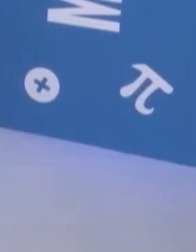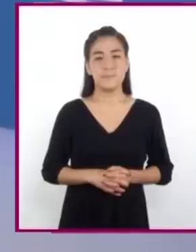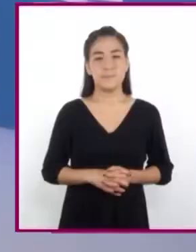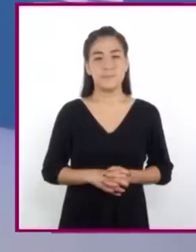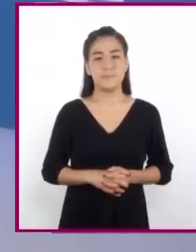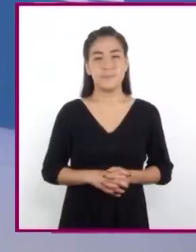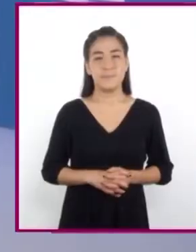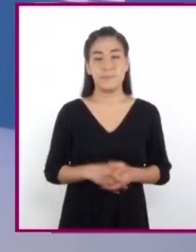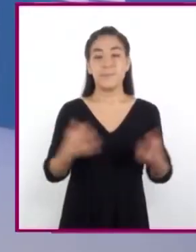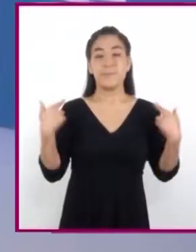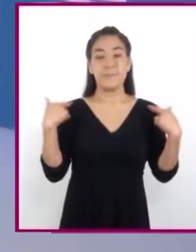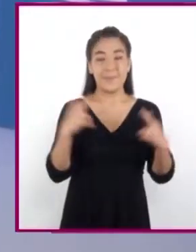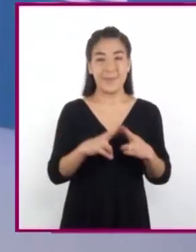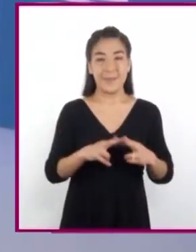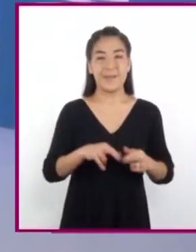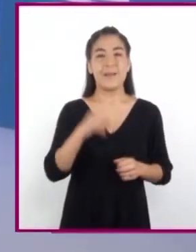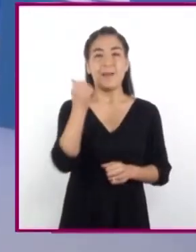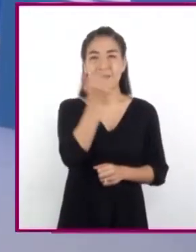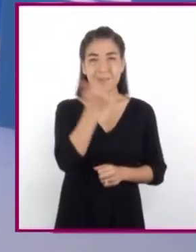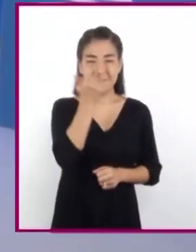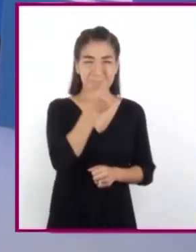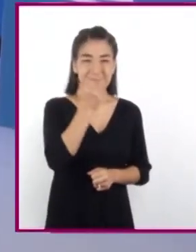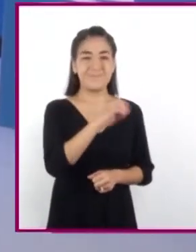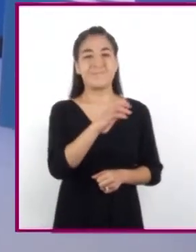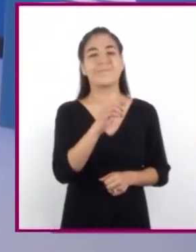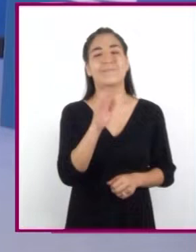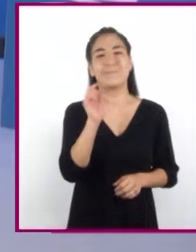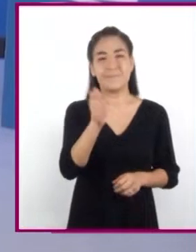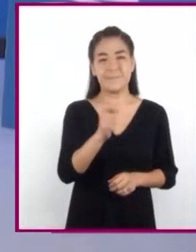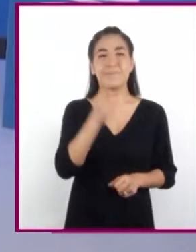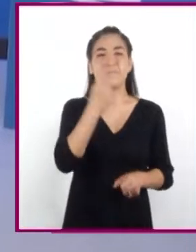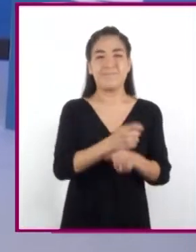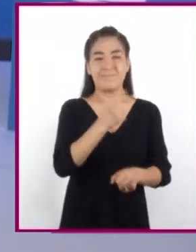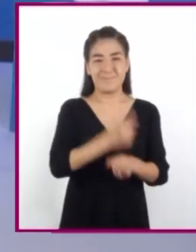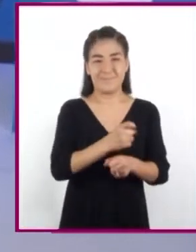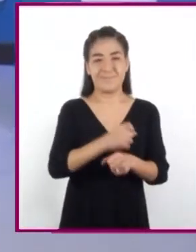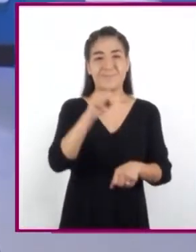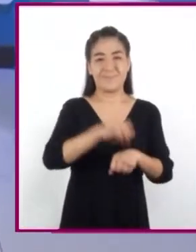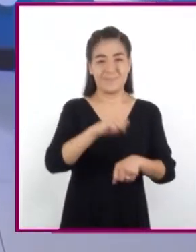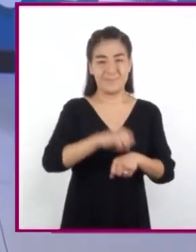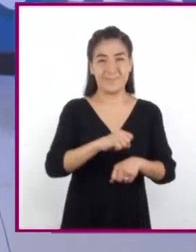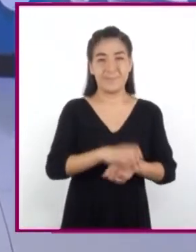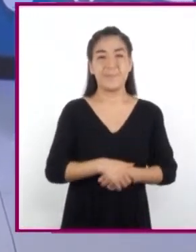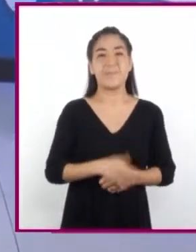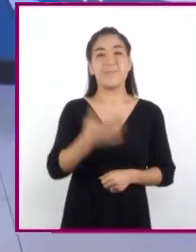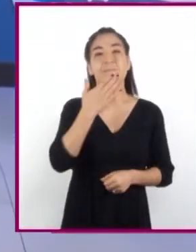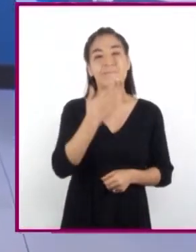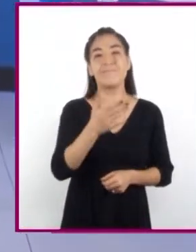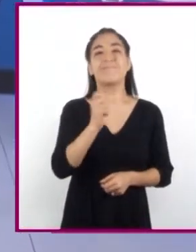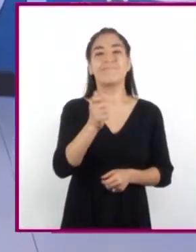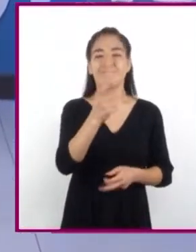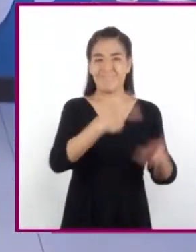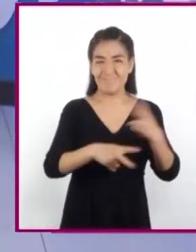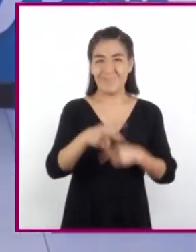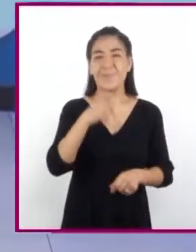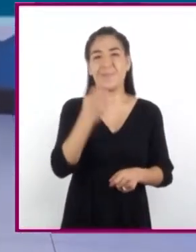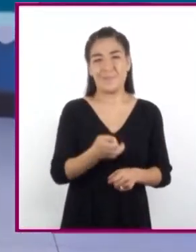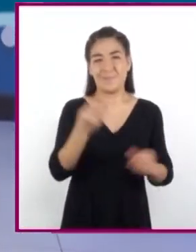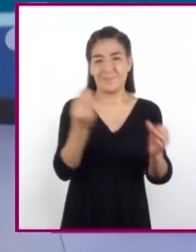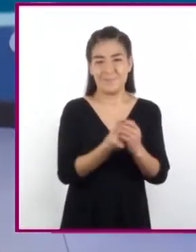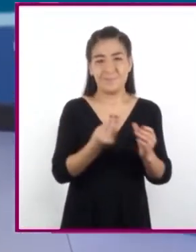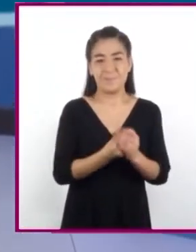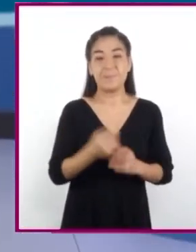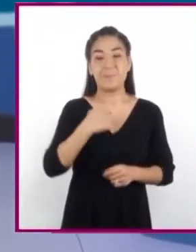Estimadas alumnas y estimados alumnos de primer grado de secundaria, nos complace estar con ustedes en esta sesión.